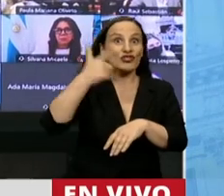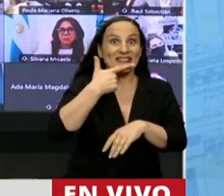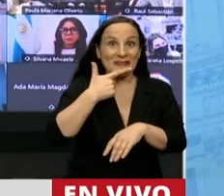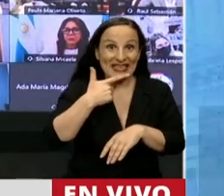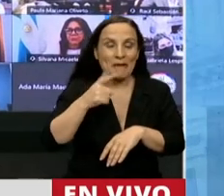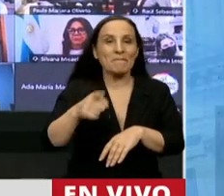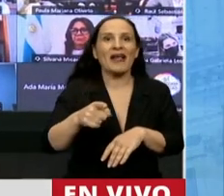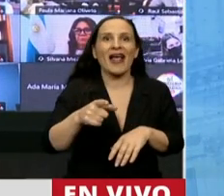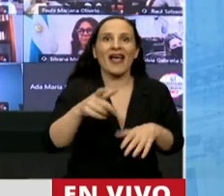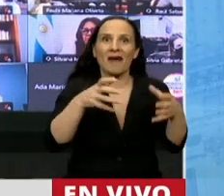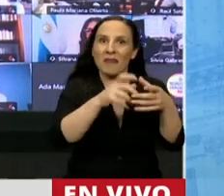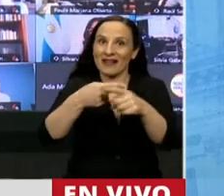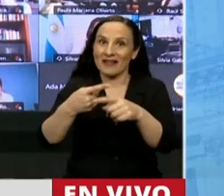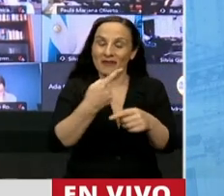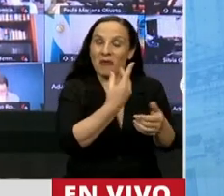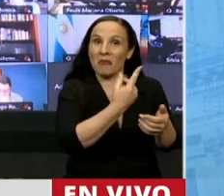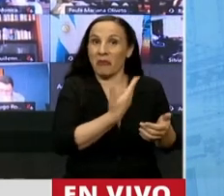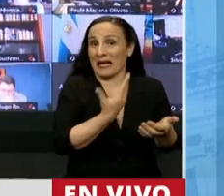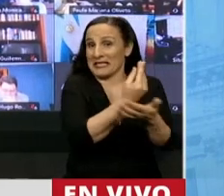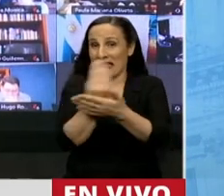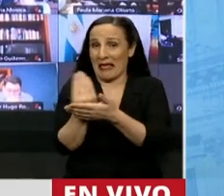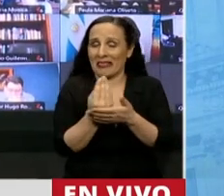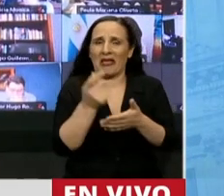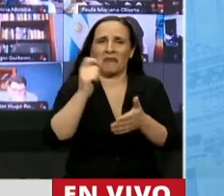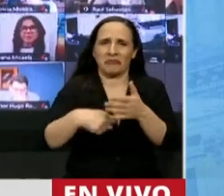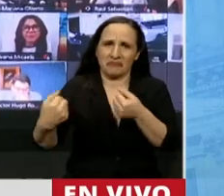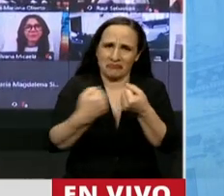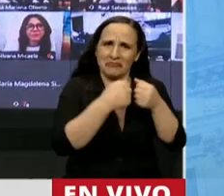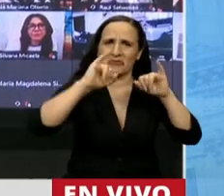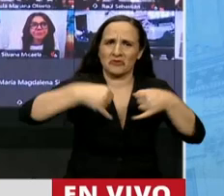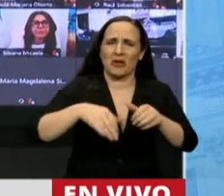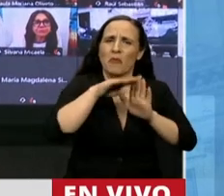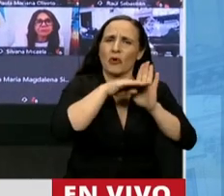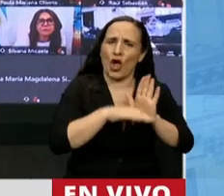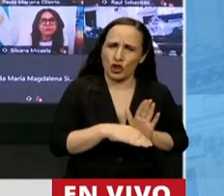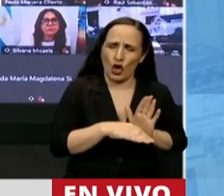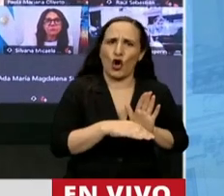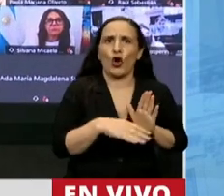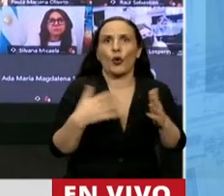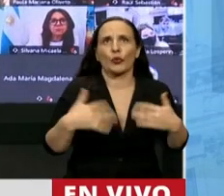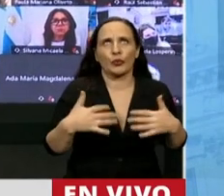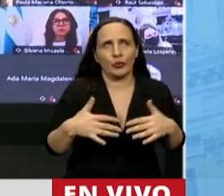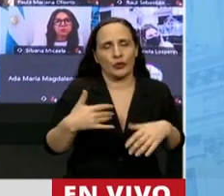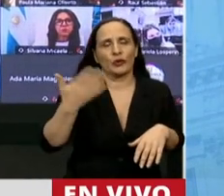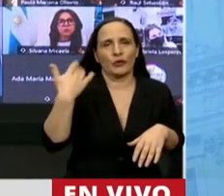cada uno de los presidentes de bloque de esta Cámara renovó el protocolo que tanto costó